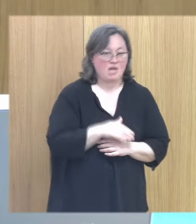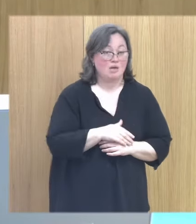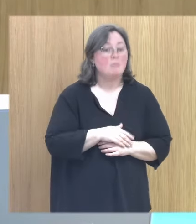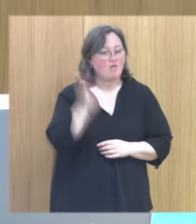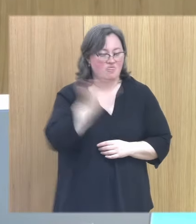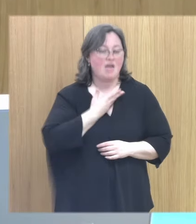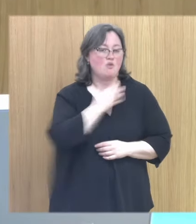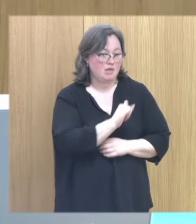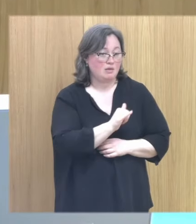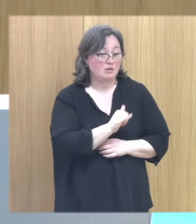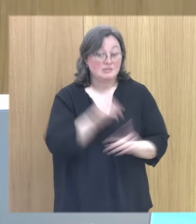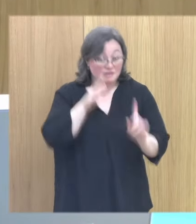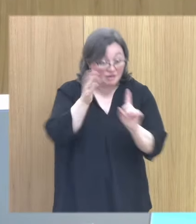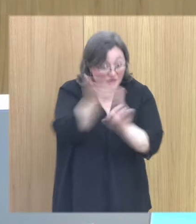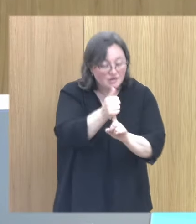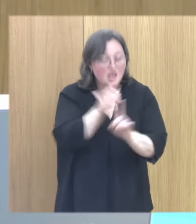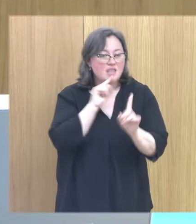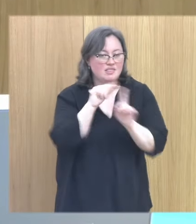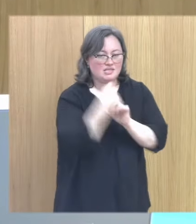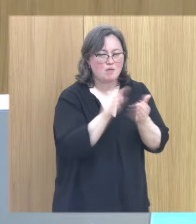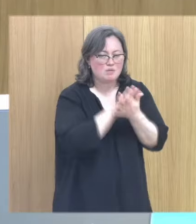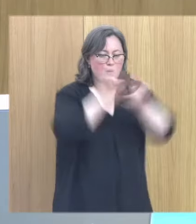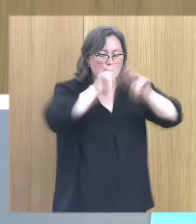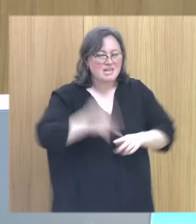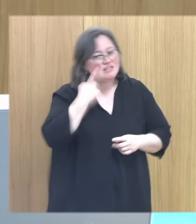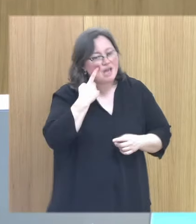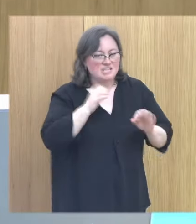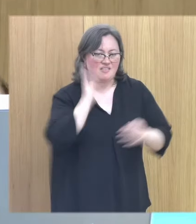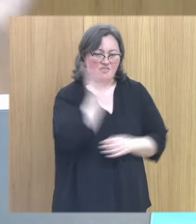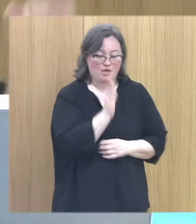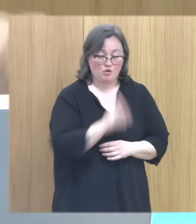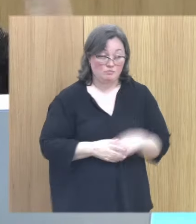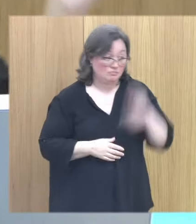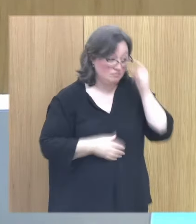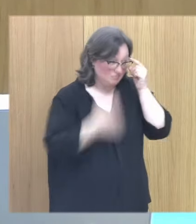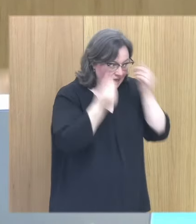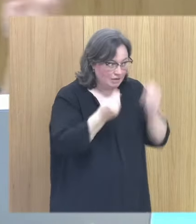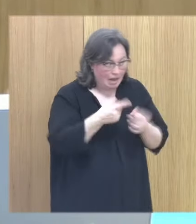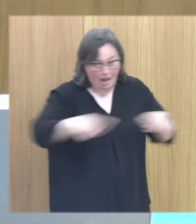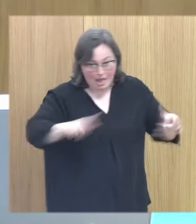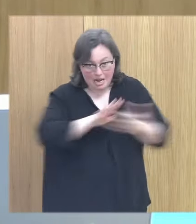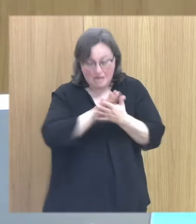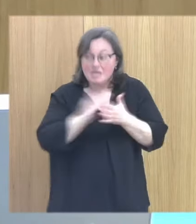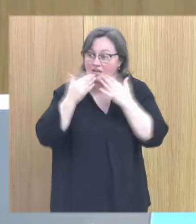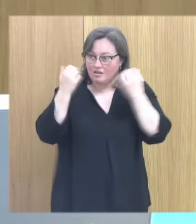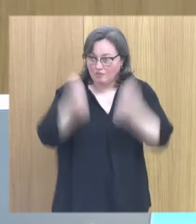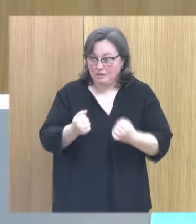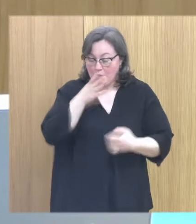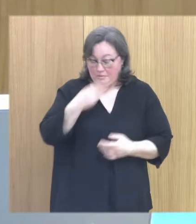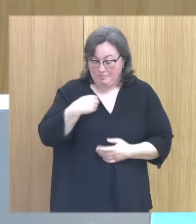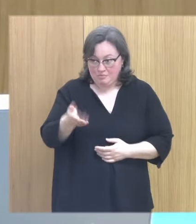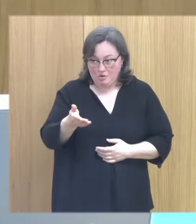daño está entonces a lo que hay que ir es al peritaje de daño ¿vale? podría hablar mucho más pero muchas gracias porque